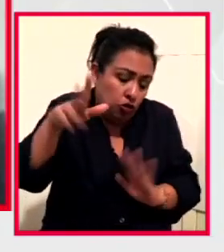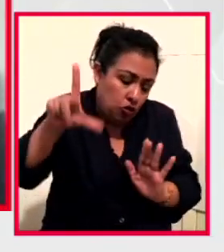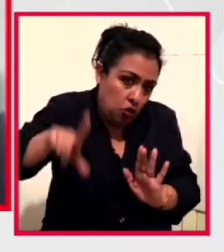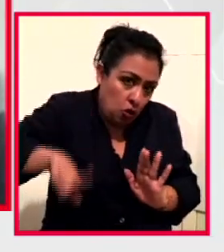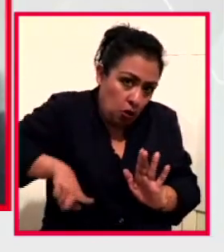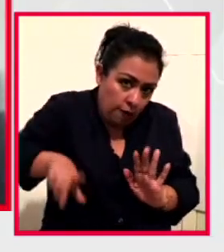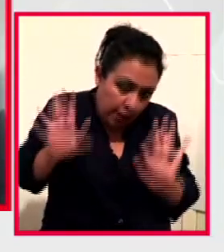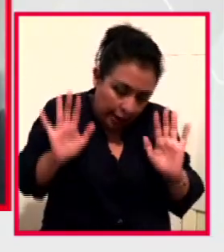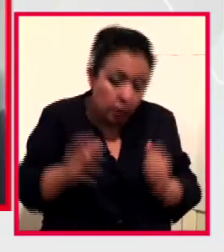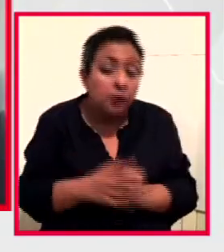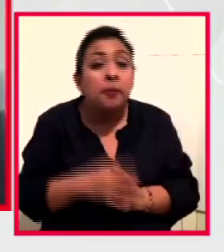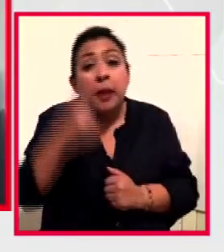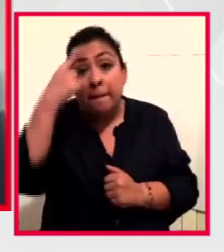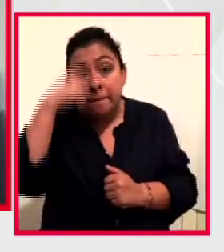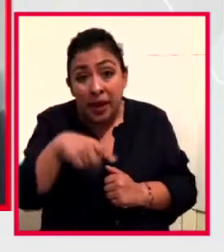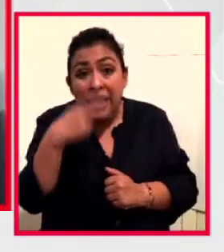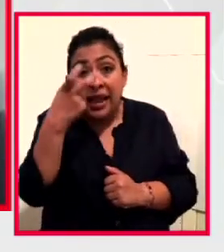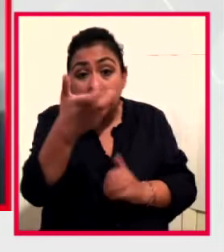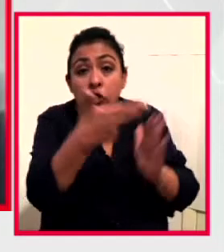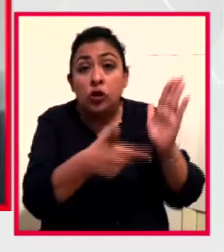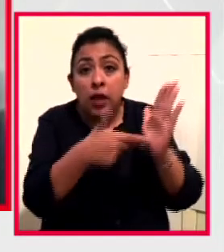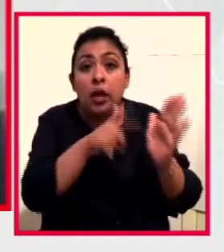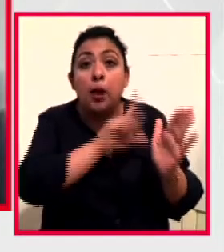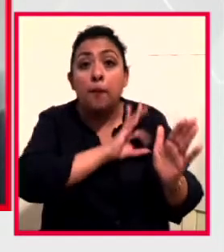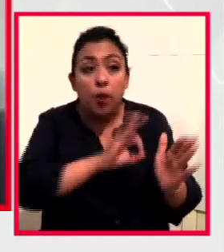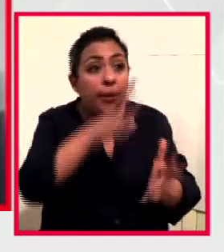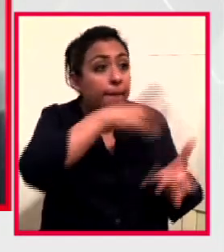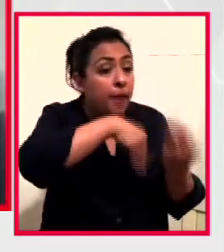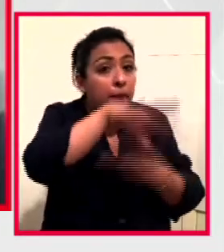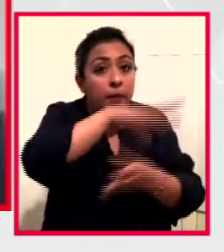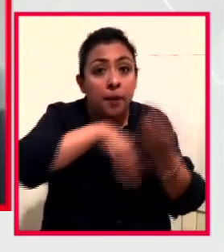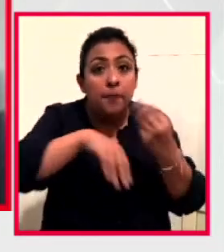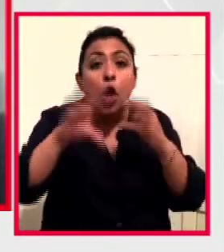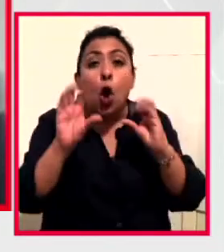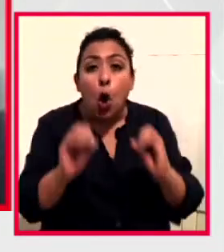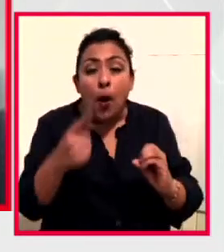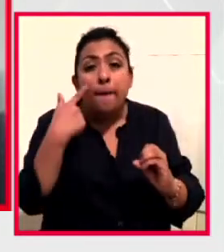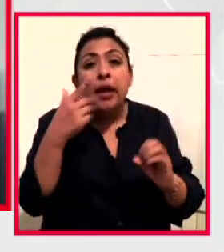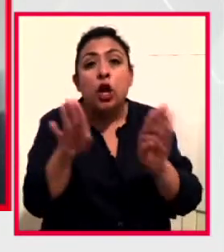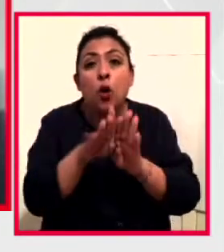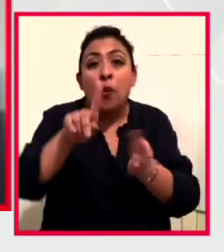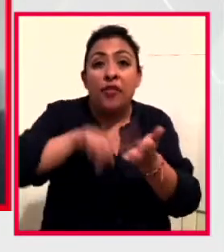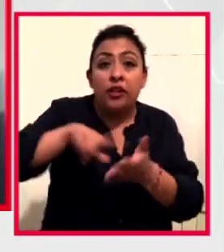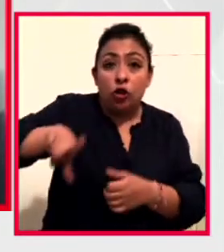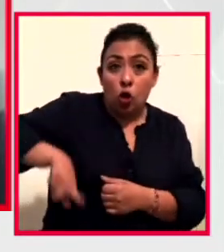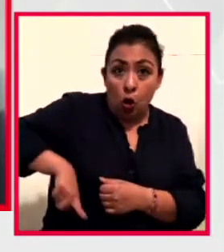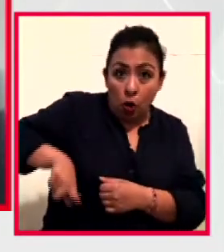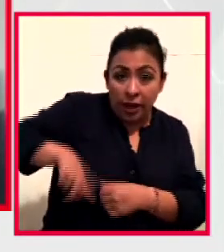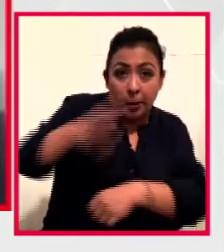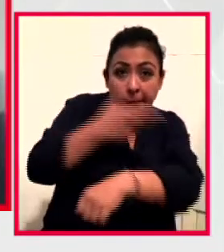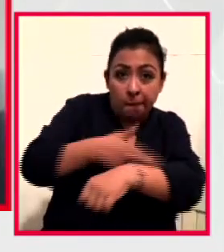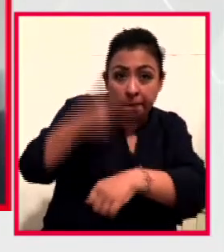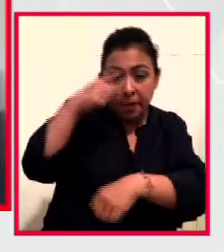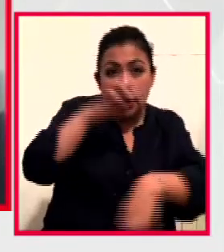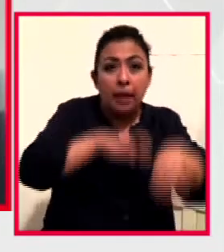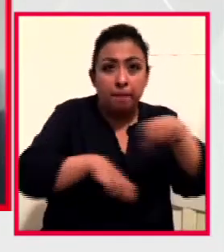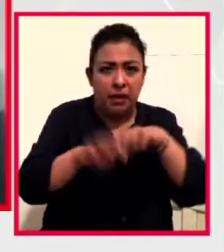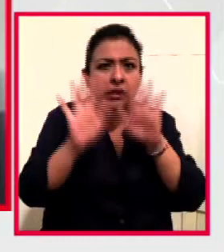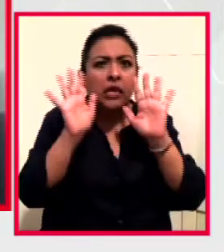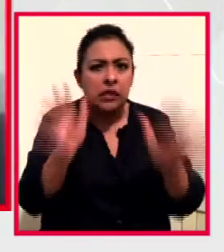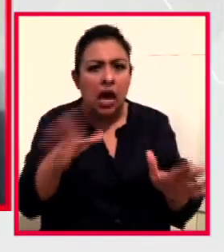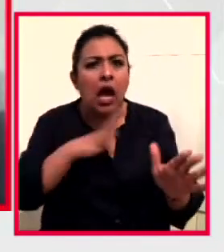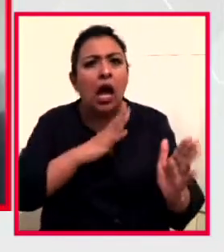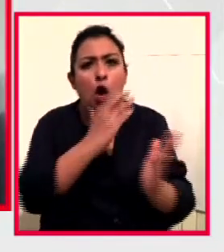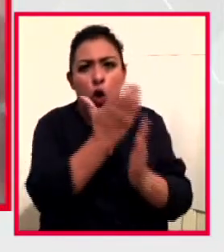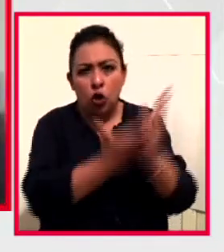Y para que estos talleres puedan tener liquidez o encontrar los mecanismos dentro del gobierno para que entonces las empresas que ya tienen contratos